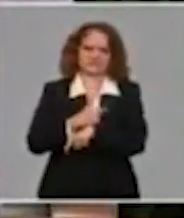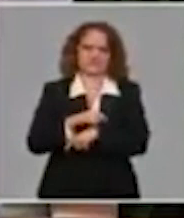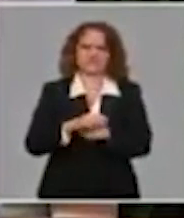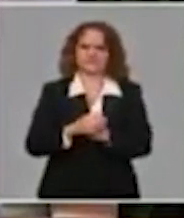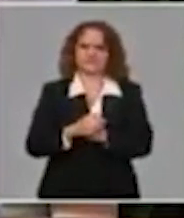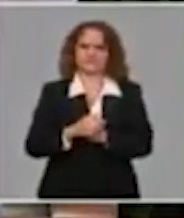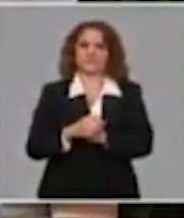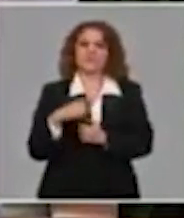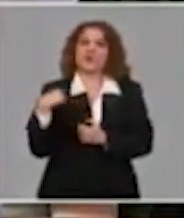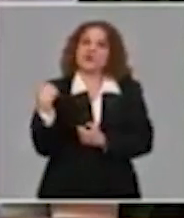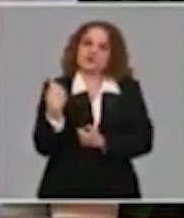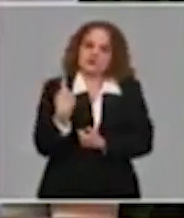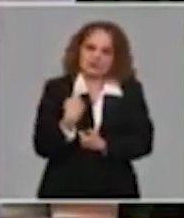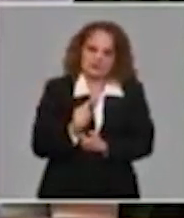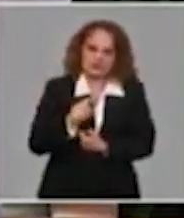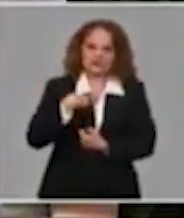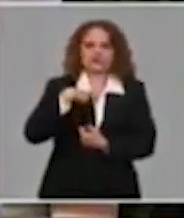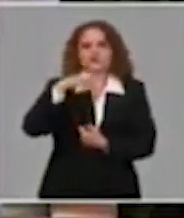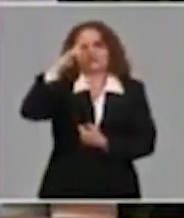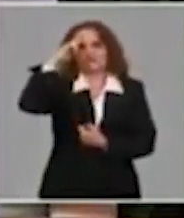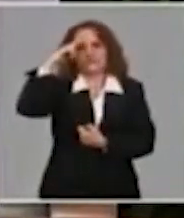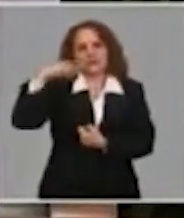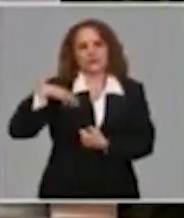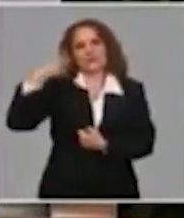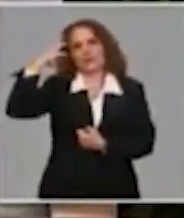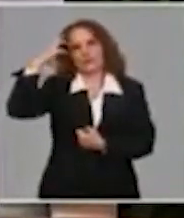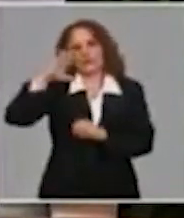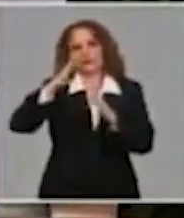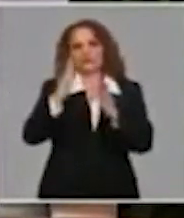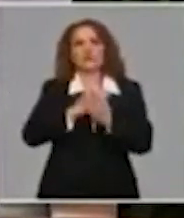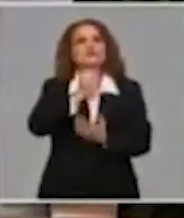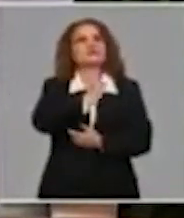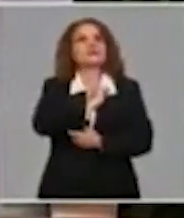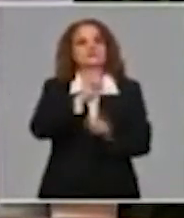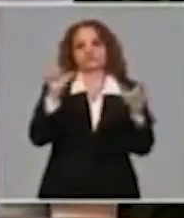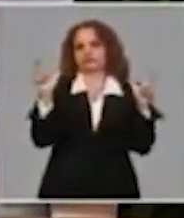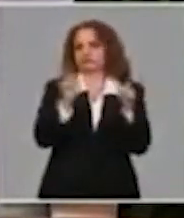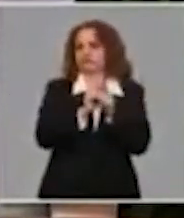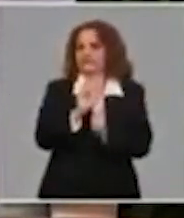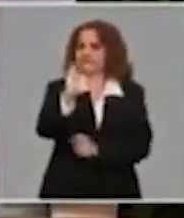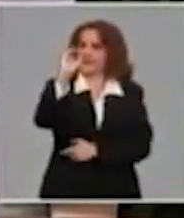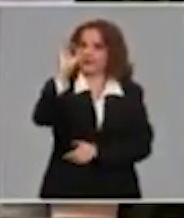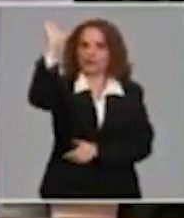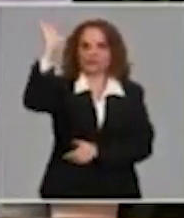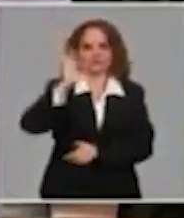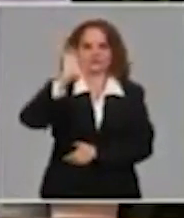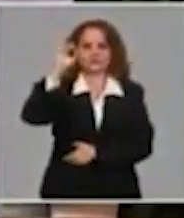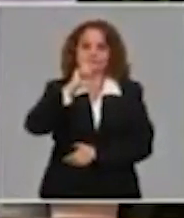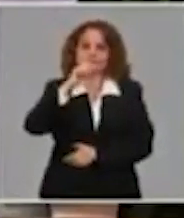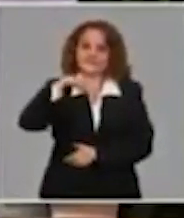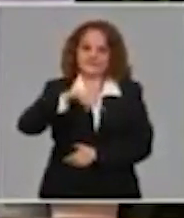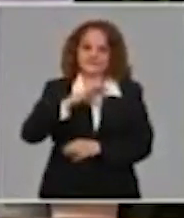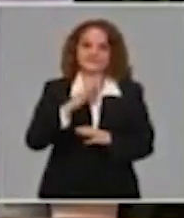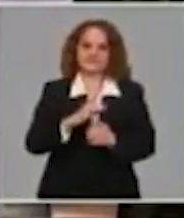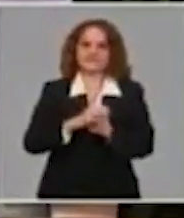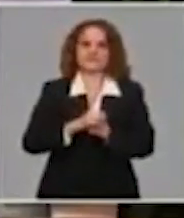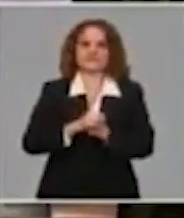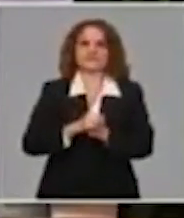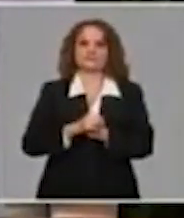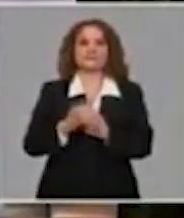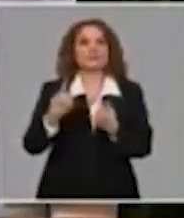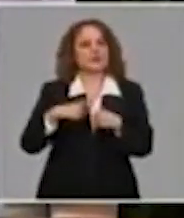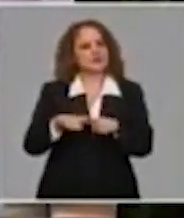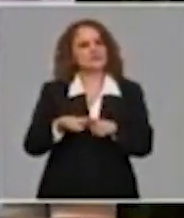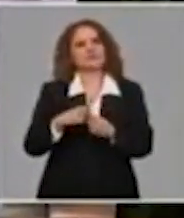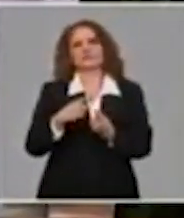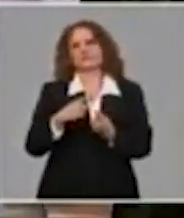estamos esperando siempre que pueda aparecer y vamos a seguir buscando casos. Y por eso el llamado que siempre hacemos es el cumplimiento de todas las